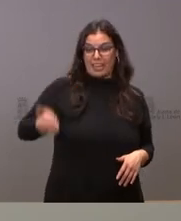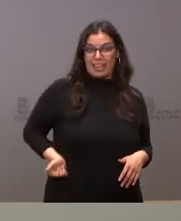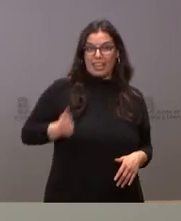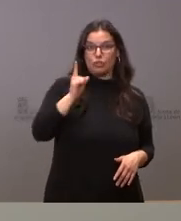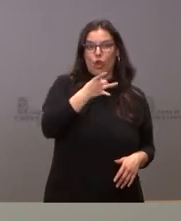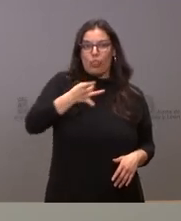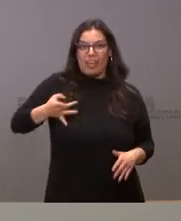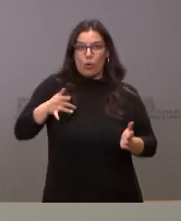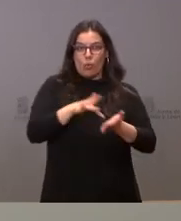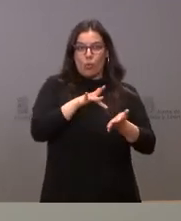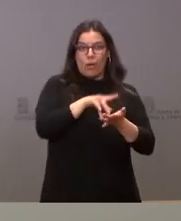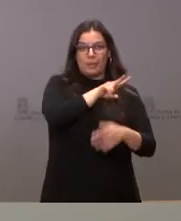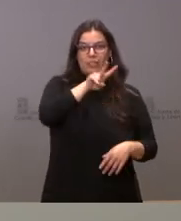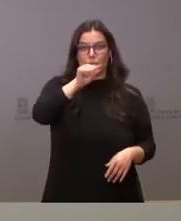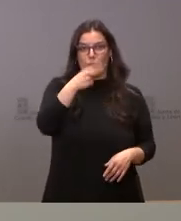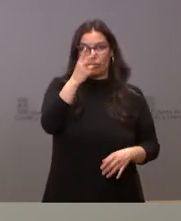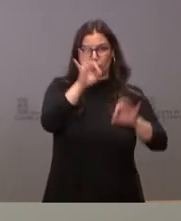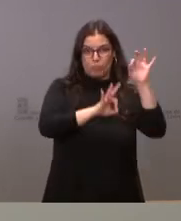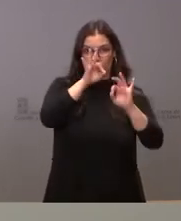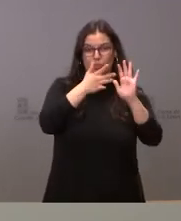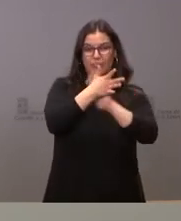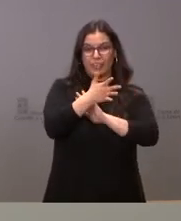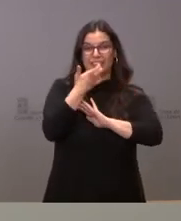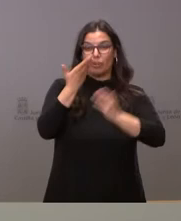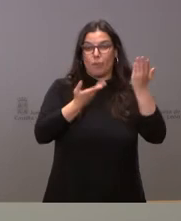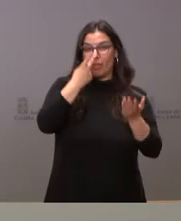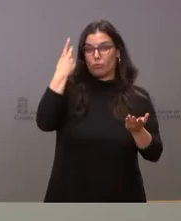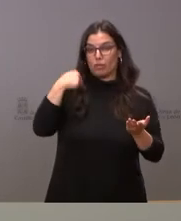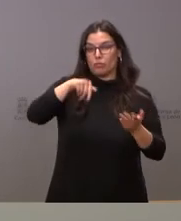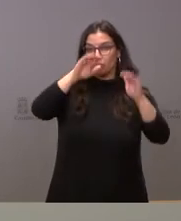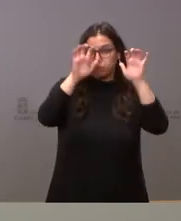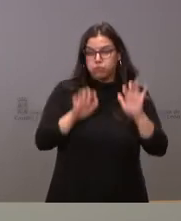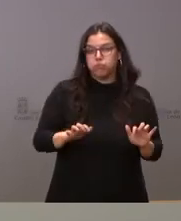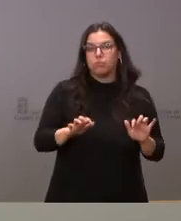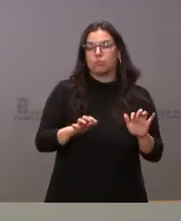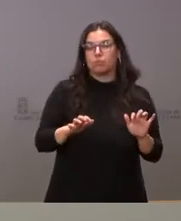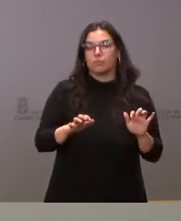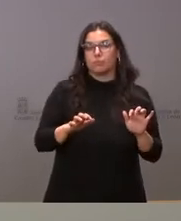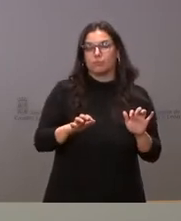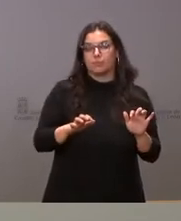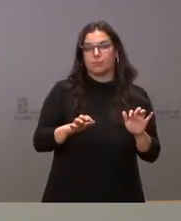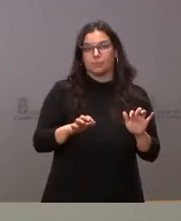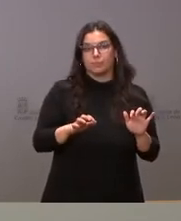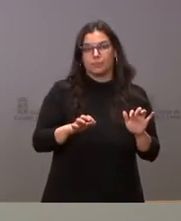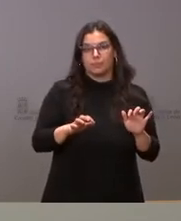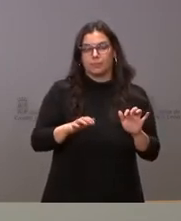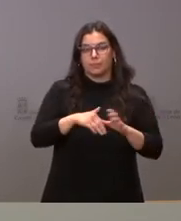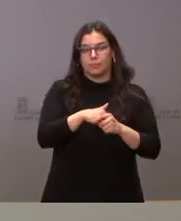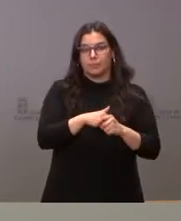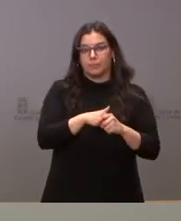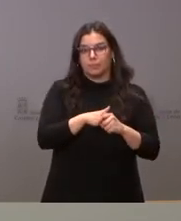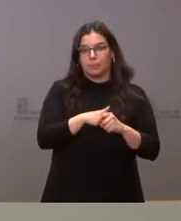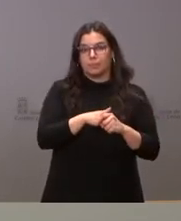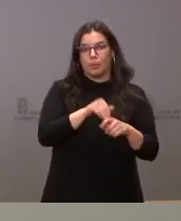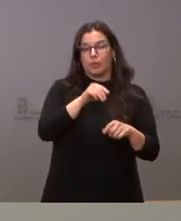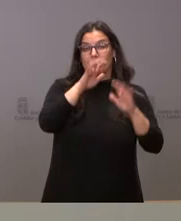Esto supone una reducción porcentual en relación con el ejercicio anterior de